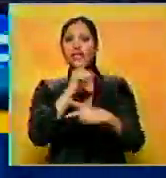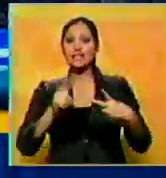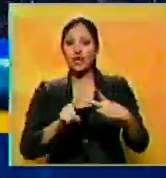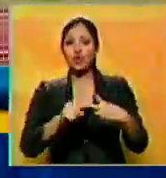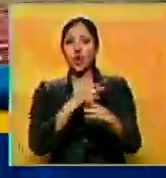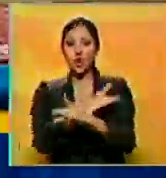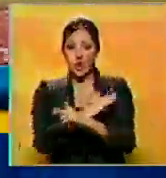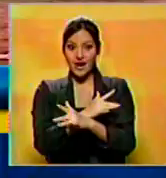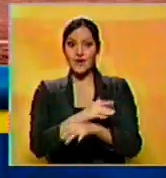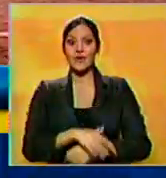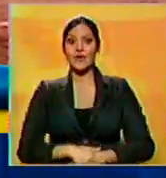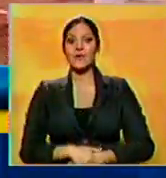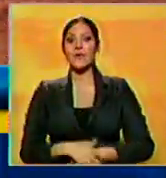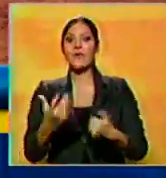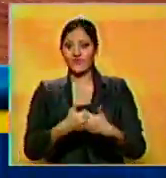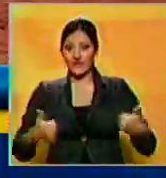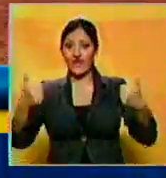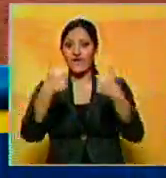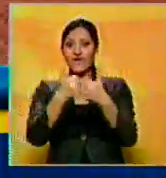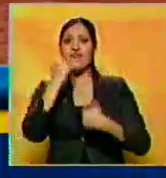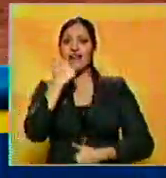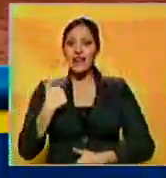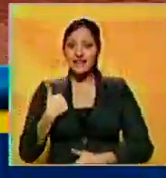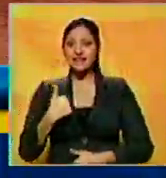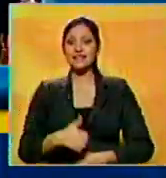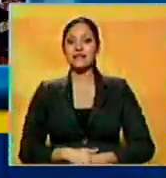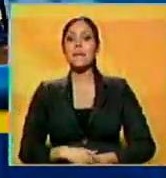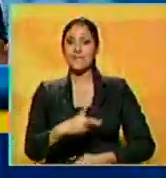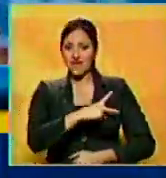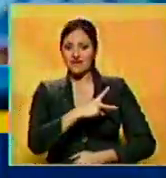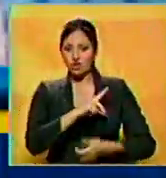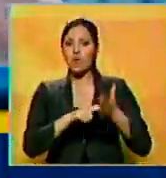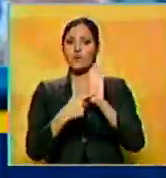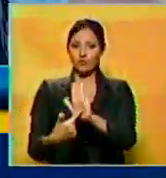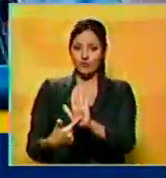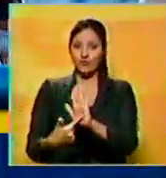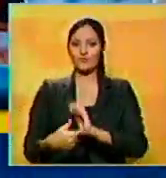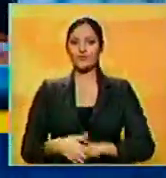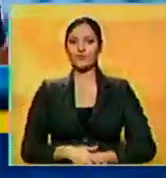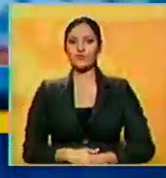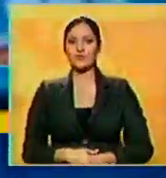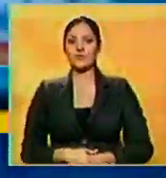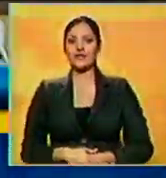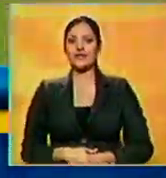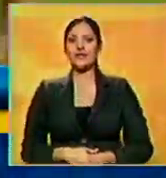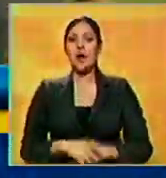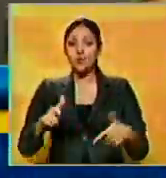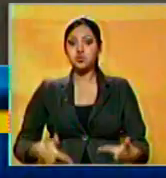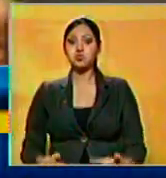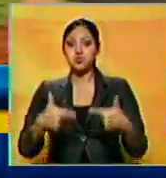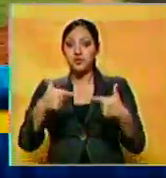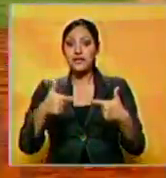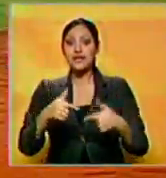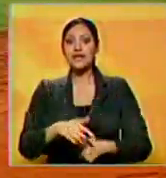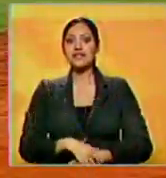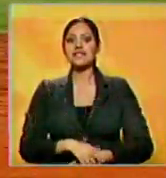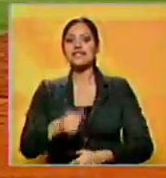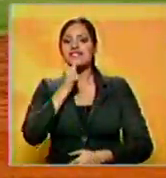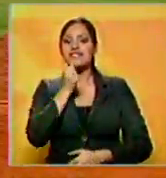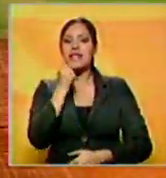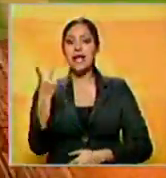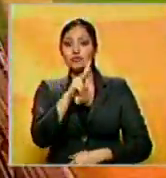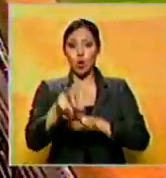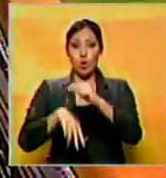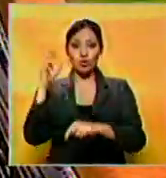juego de la serie en José Bernardo Pérez de Valencia, con transmisión del equipo campeón de Benevisión. El duelo de la lomita será entre Amaury Zanit y